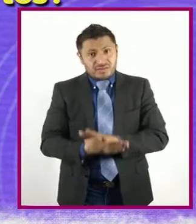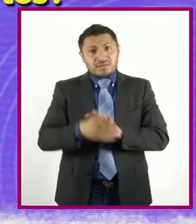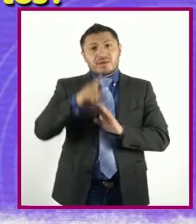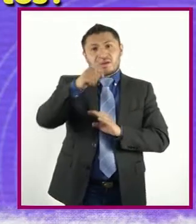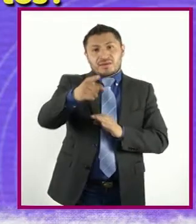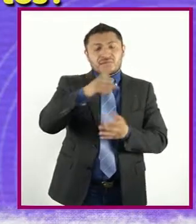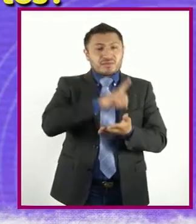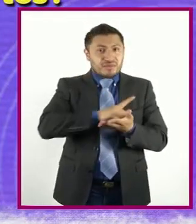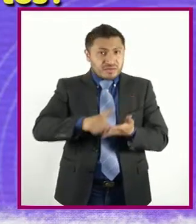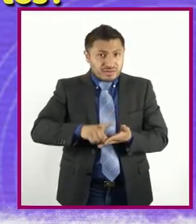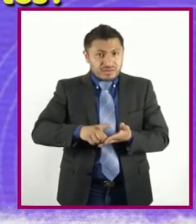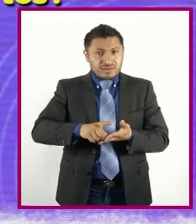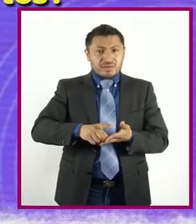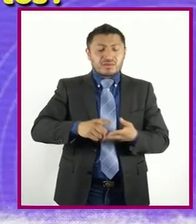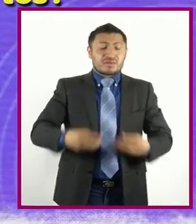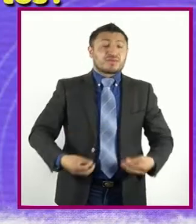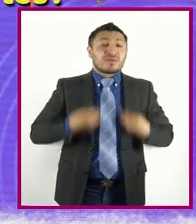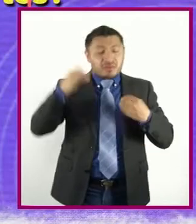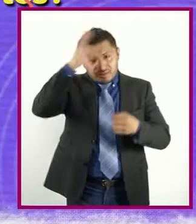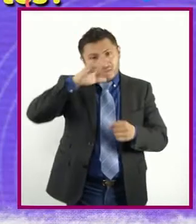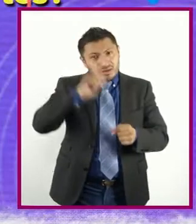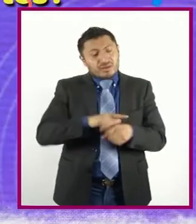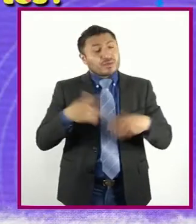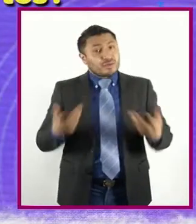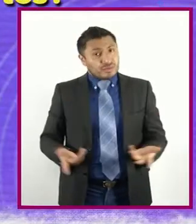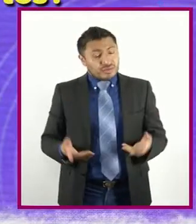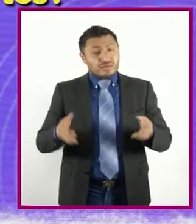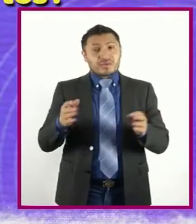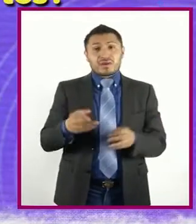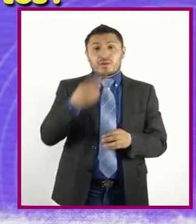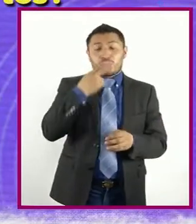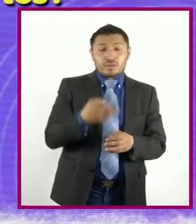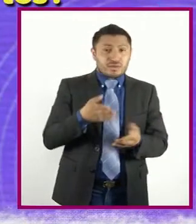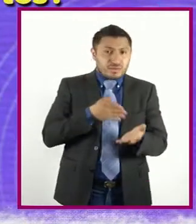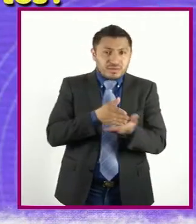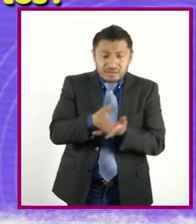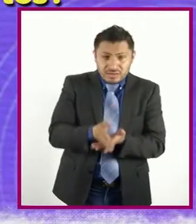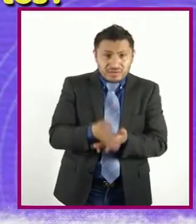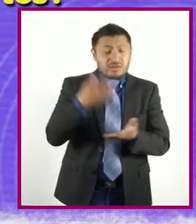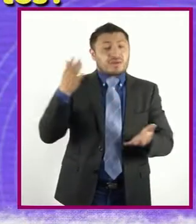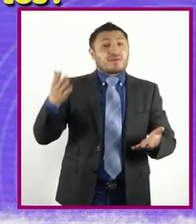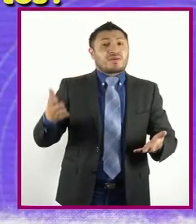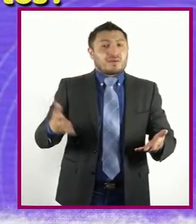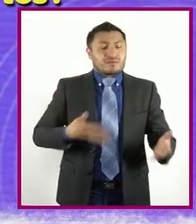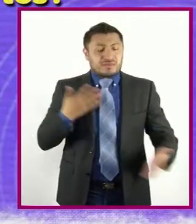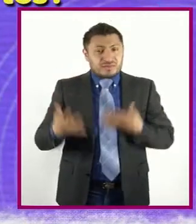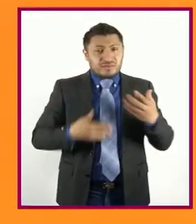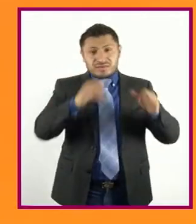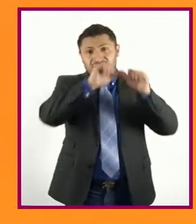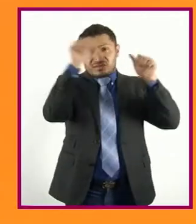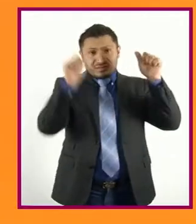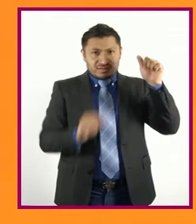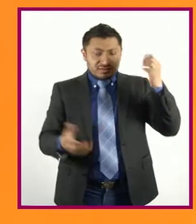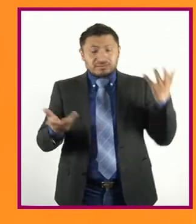ejercer Su derecho A la vida cultural Mediante el acceso Y disfrute De las artes